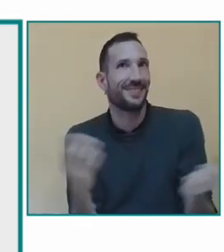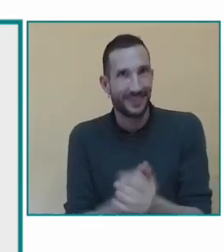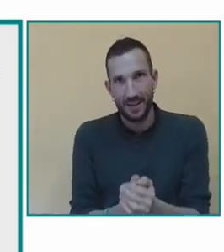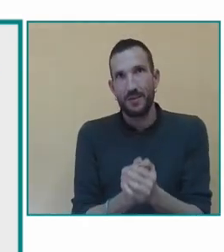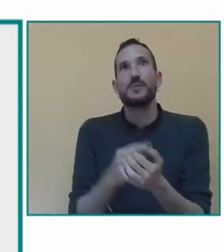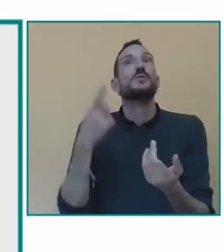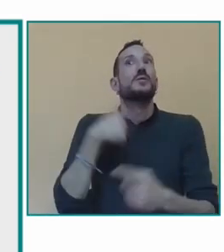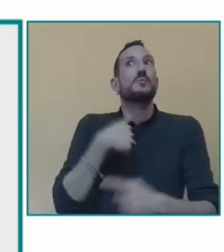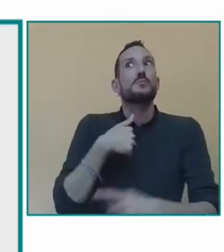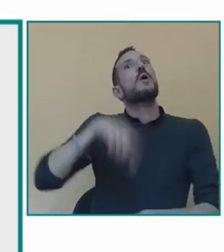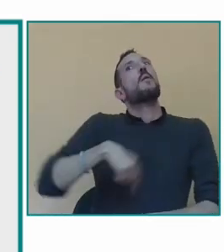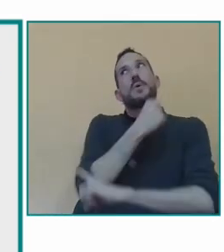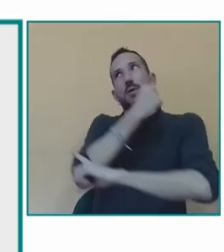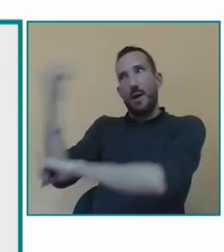hijos